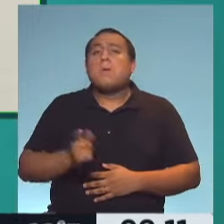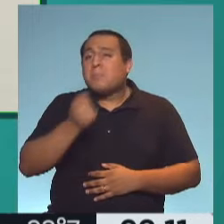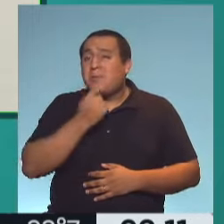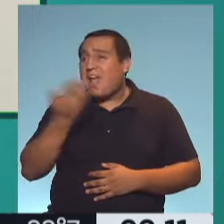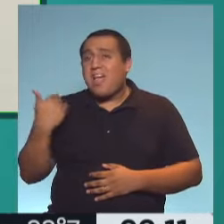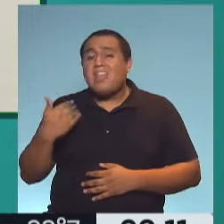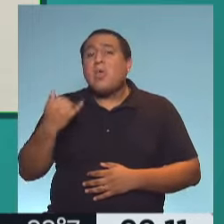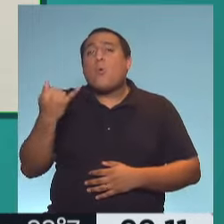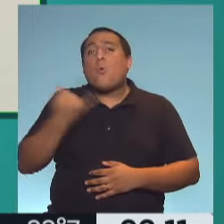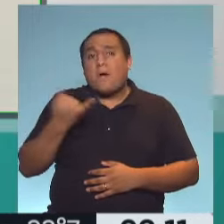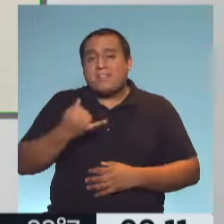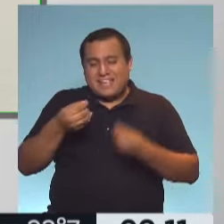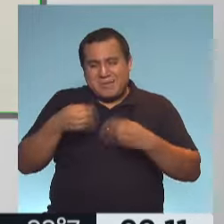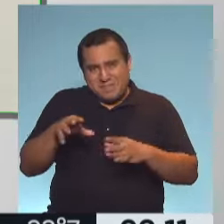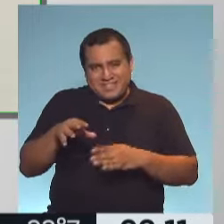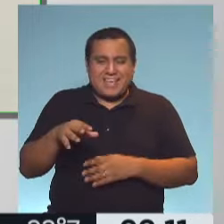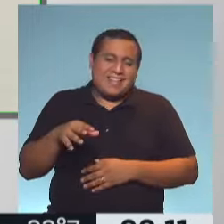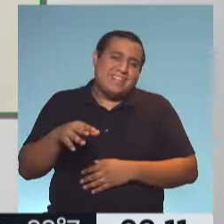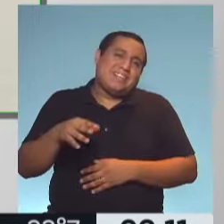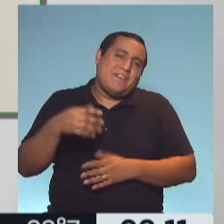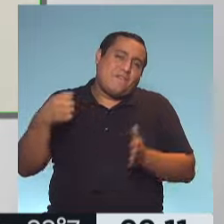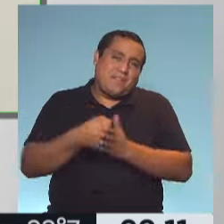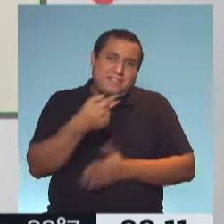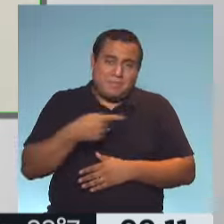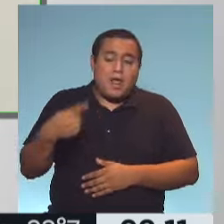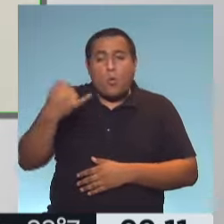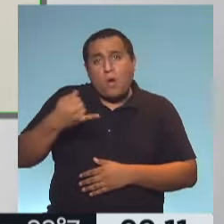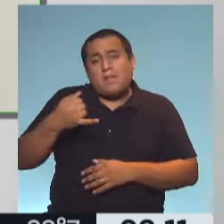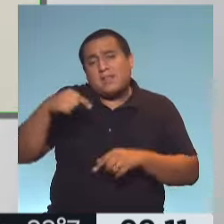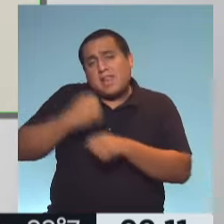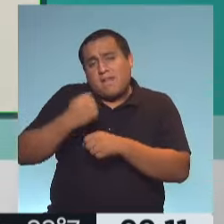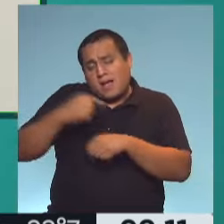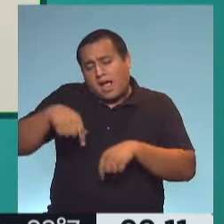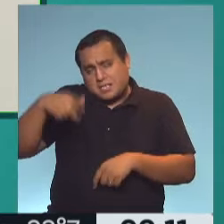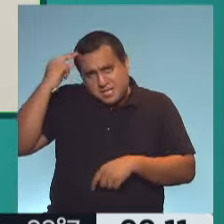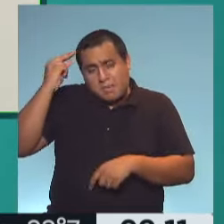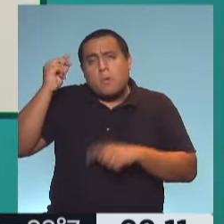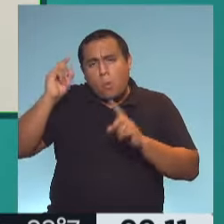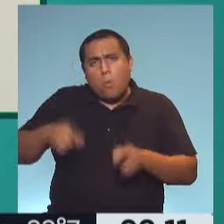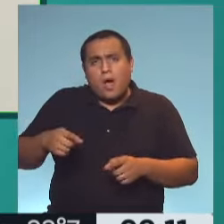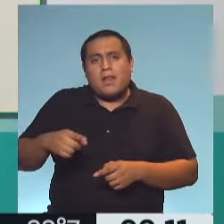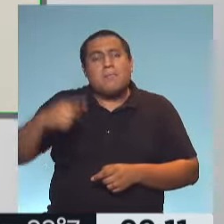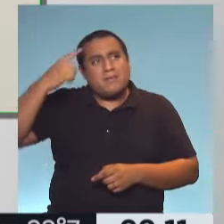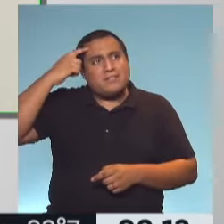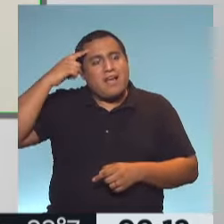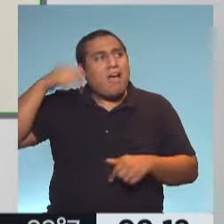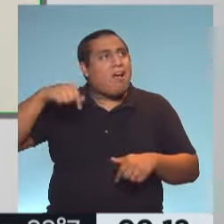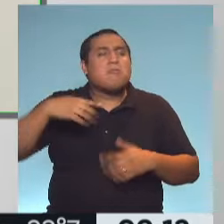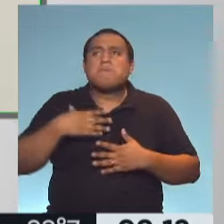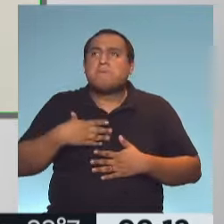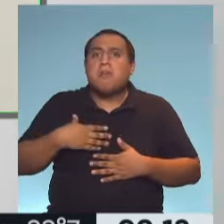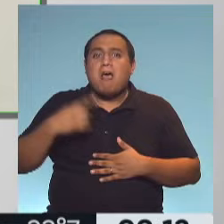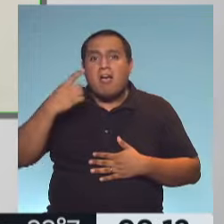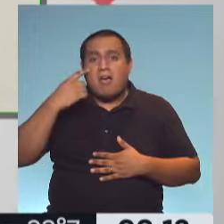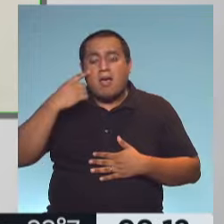día jueves, cuando comenzaba el fin de semana, el jueves aún es día laboral en Chile, pero ya estaba, el cerco sanitario instalado que no te